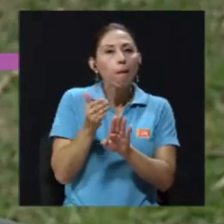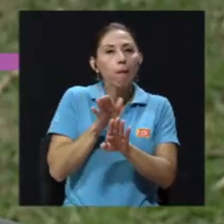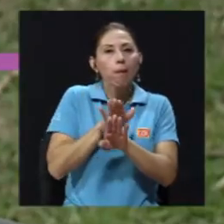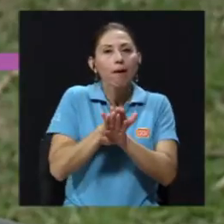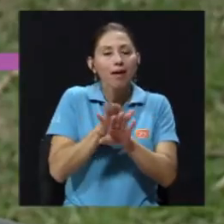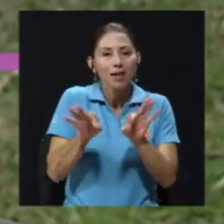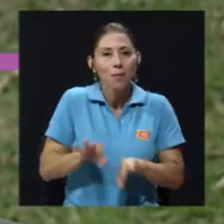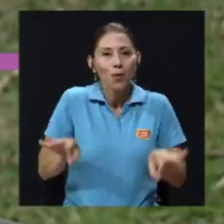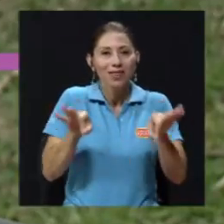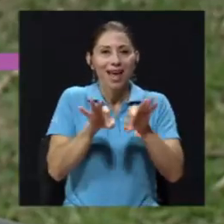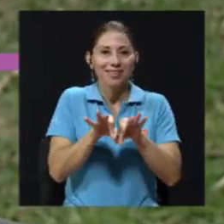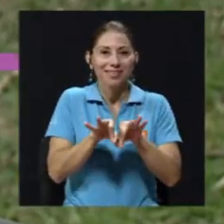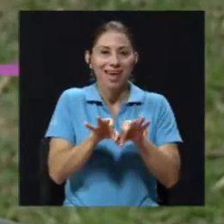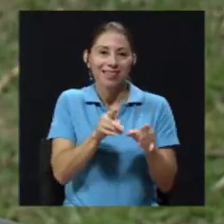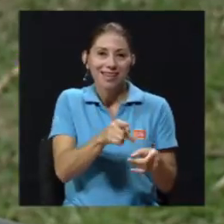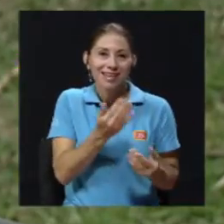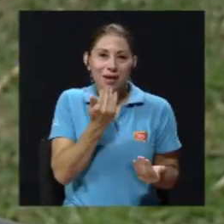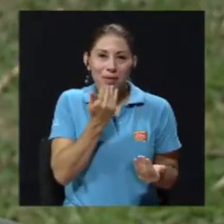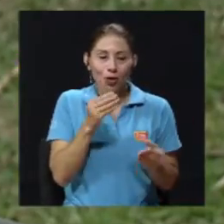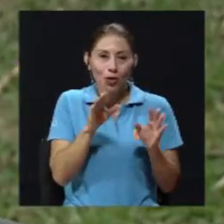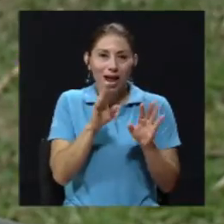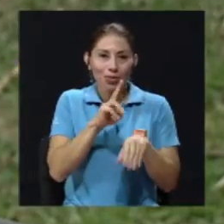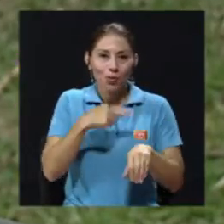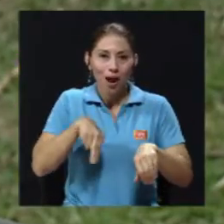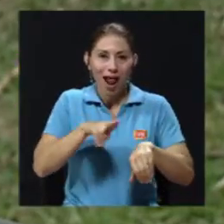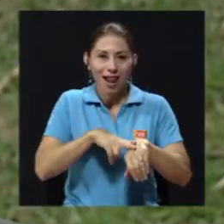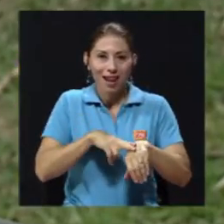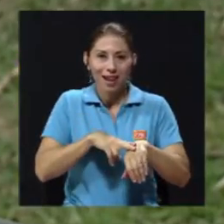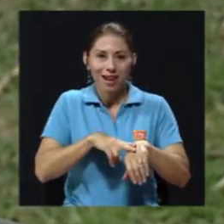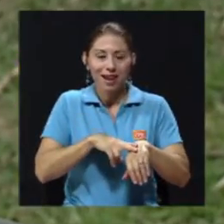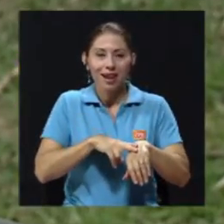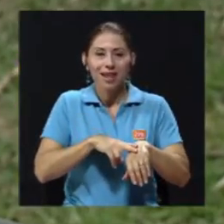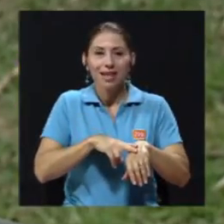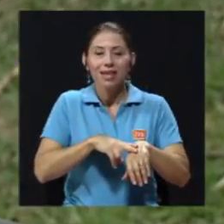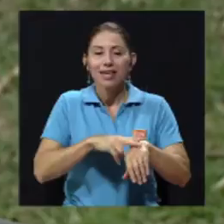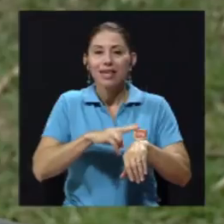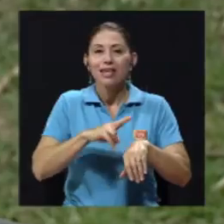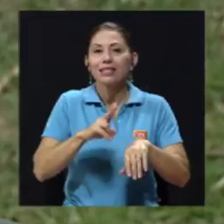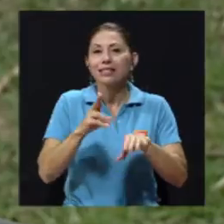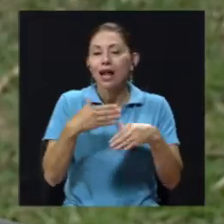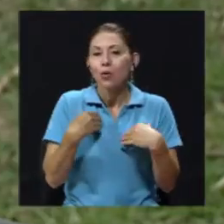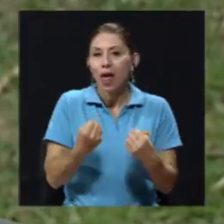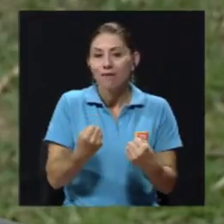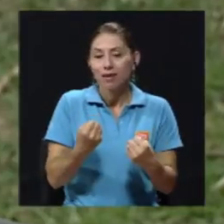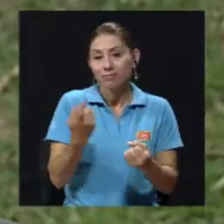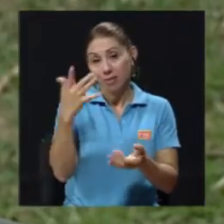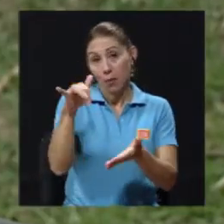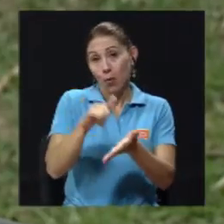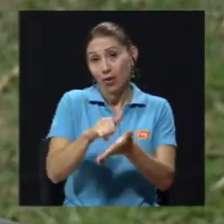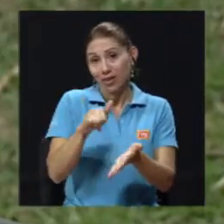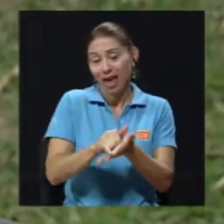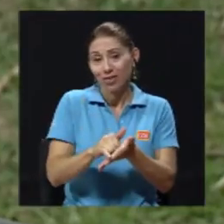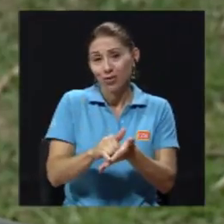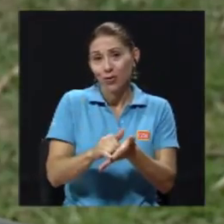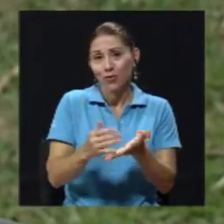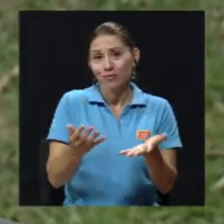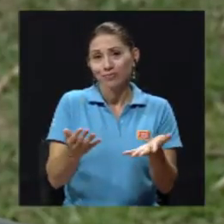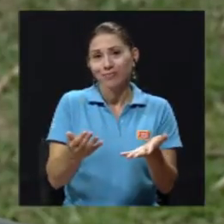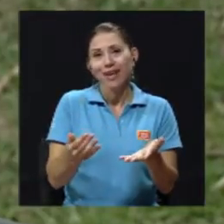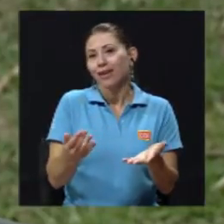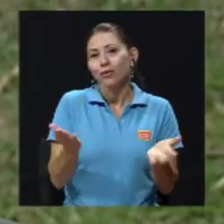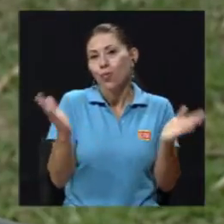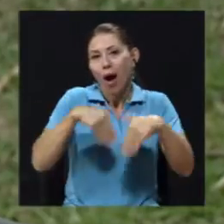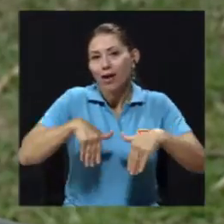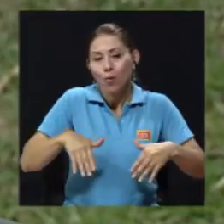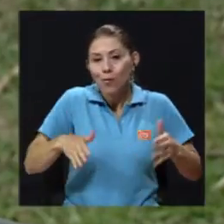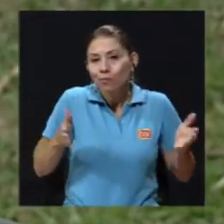natural. Y saludable y saludable. lo tanto, la promoción a veces no es tanta como se